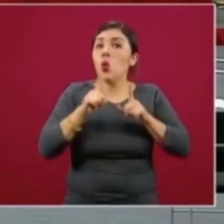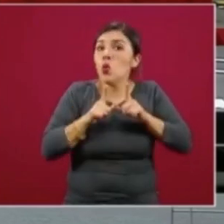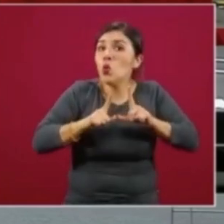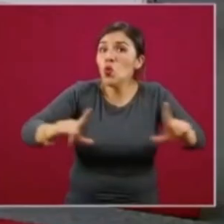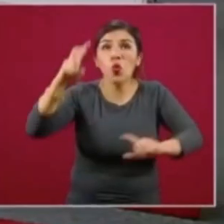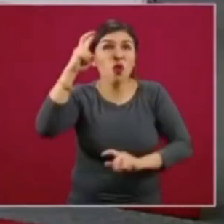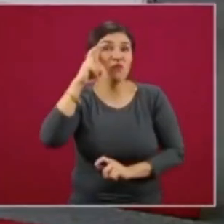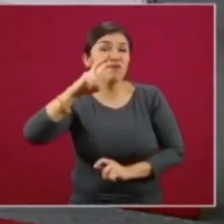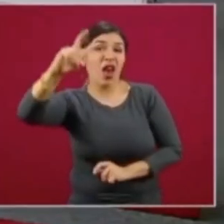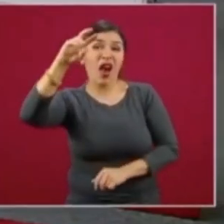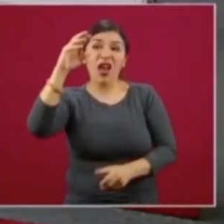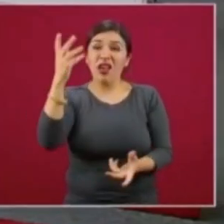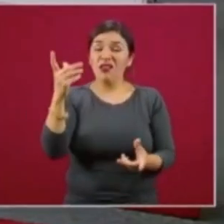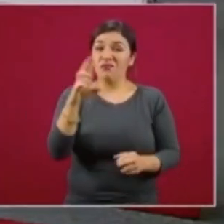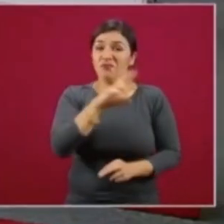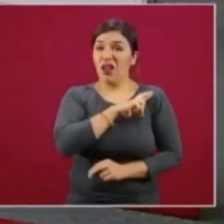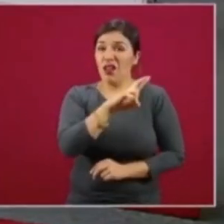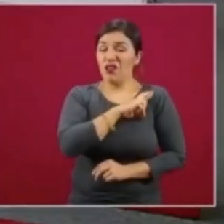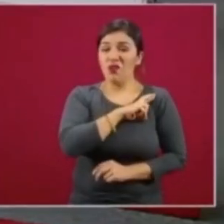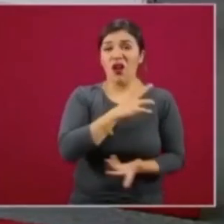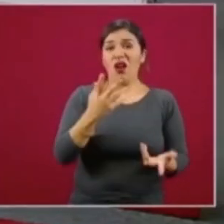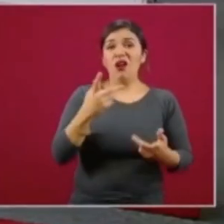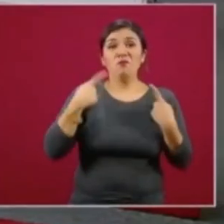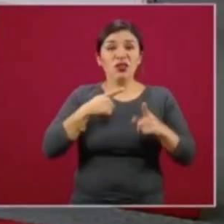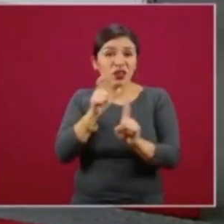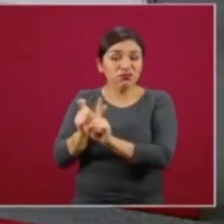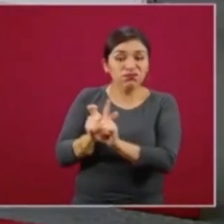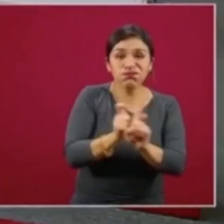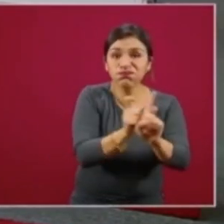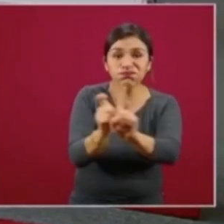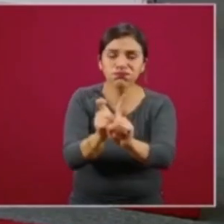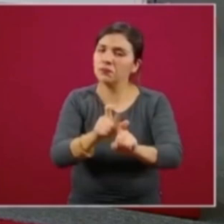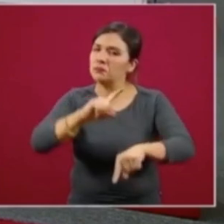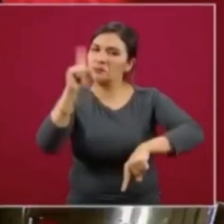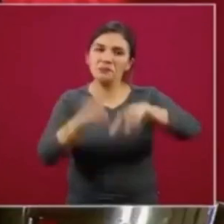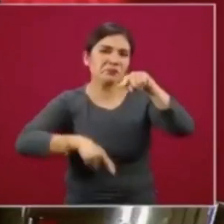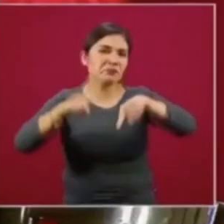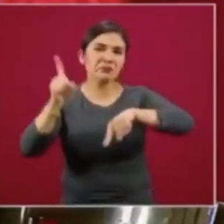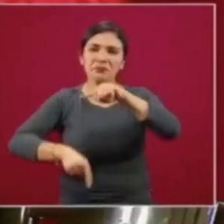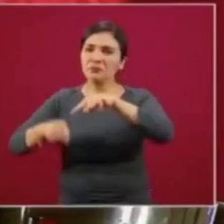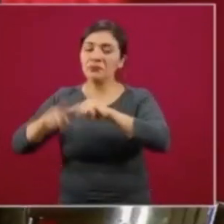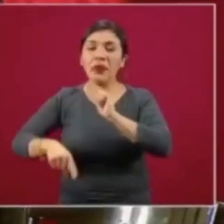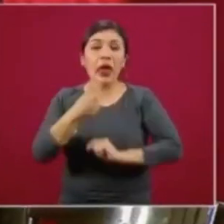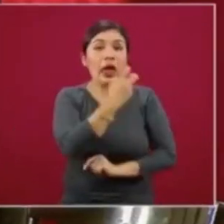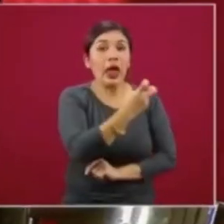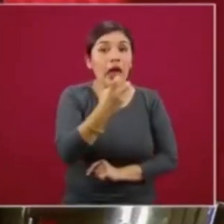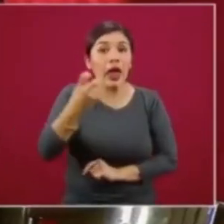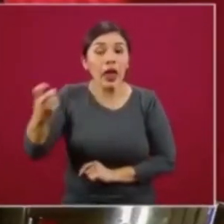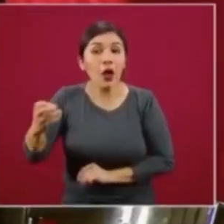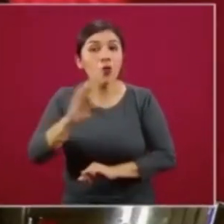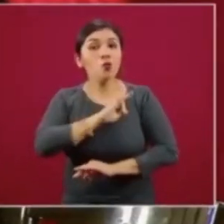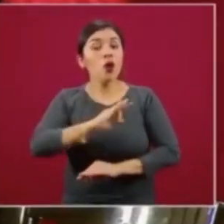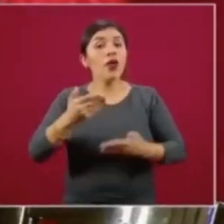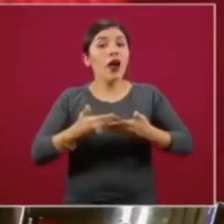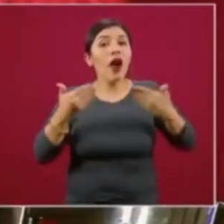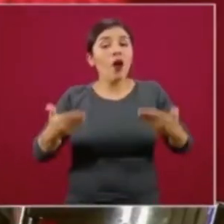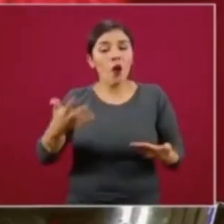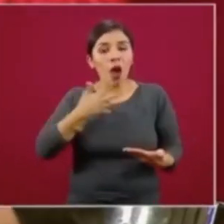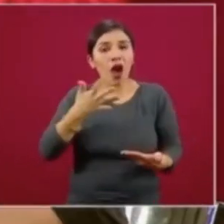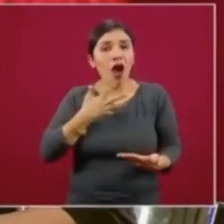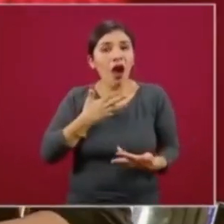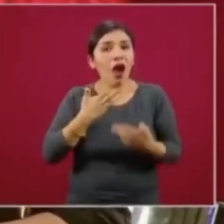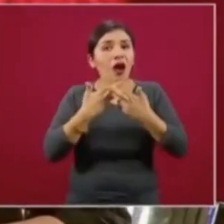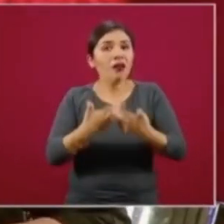los viajes privados, los guardaespaldas, y todo eso que ha venido permitiendo el hoy contar con